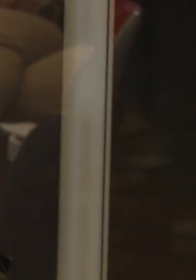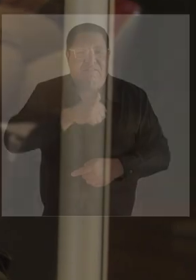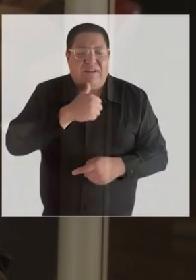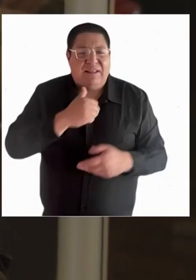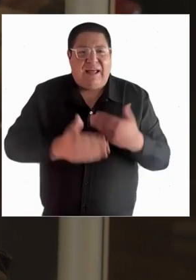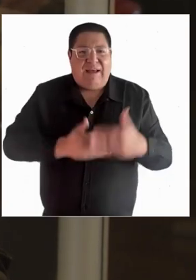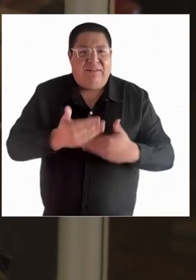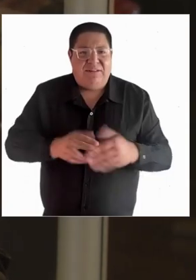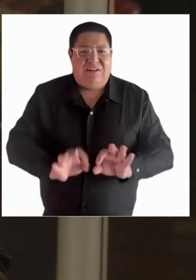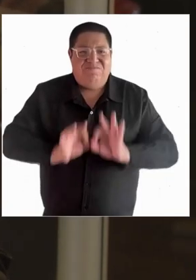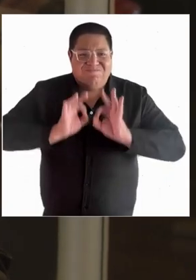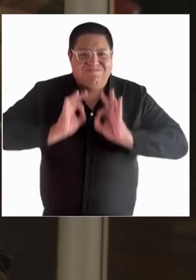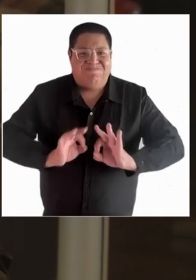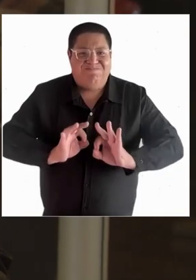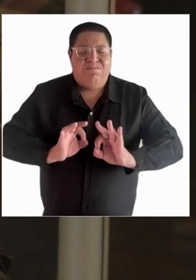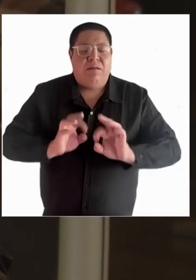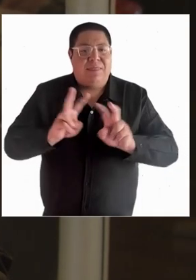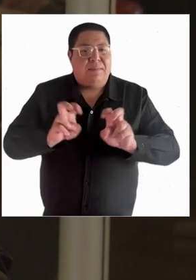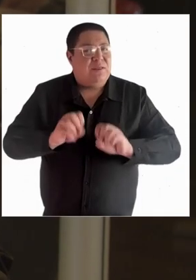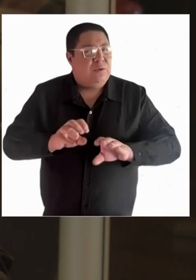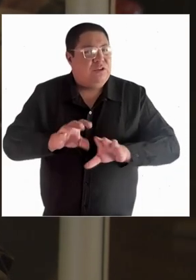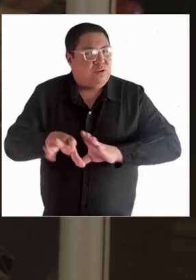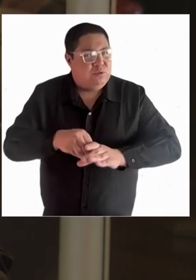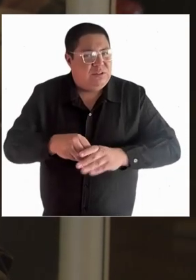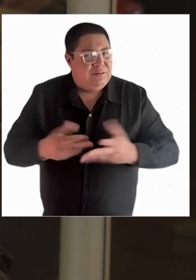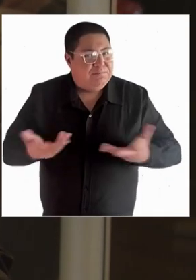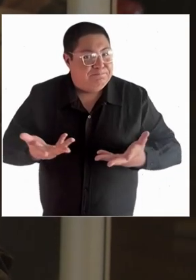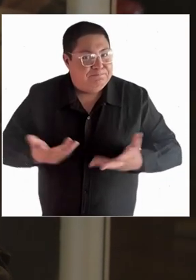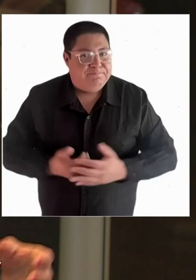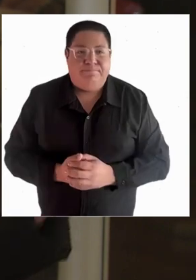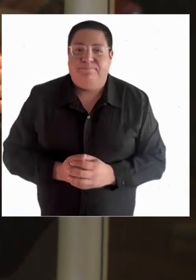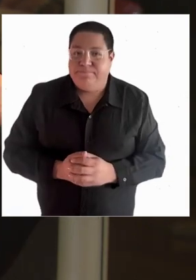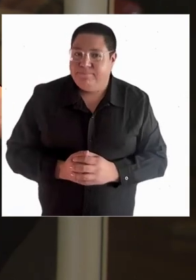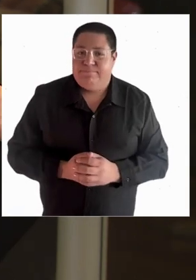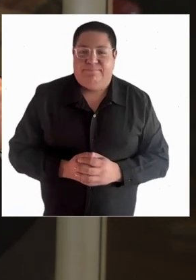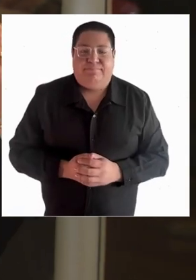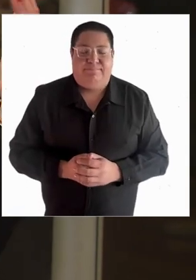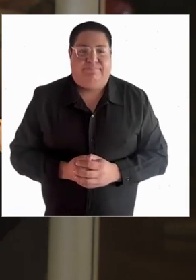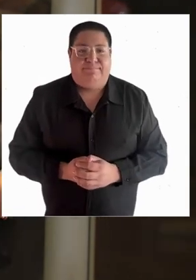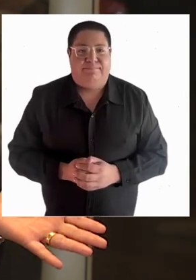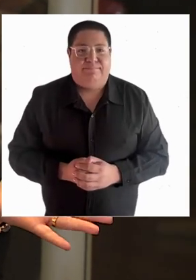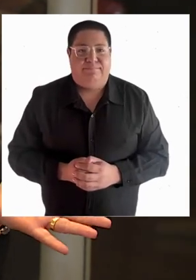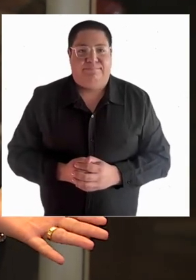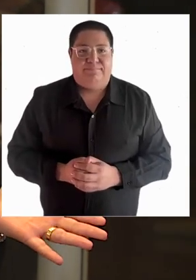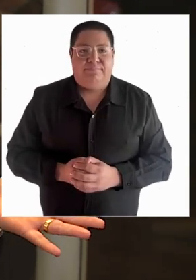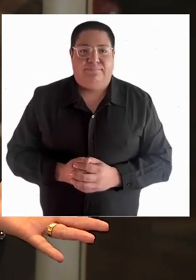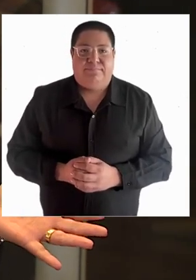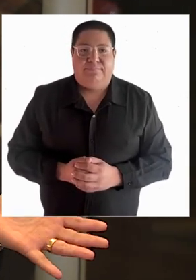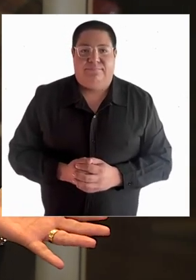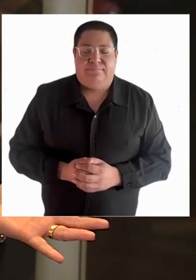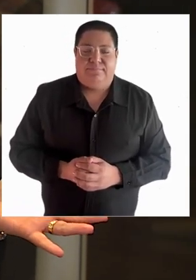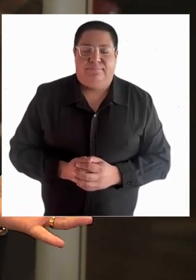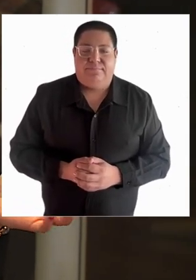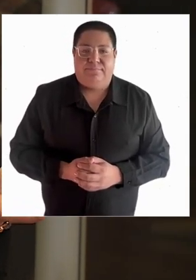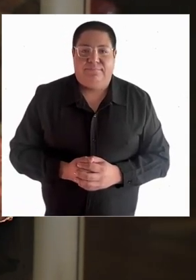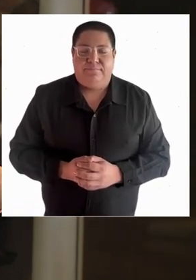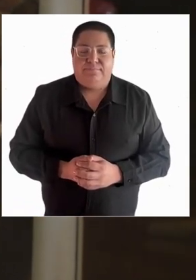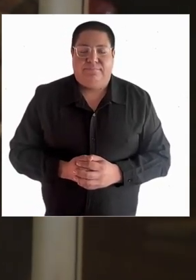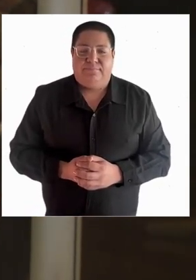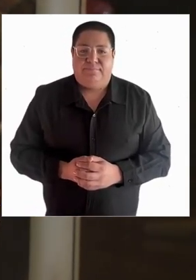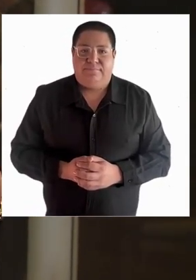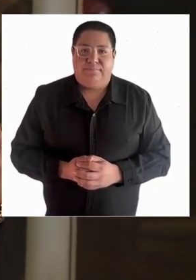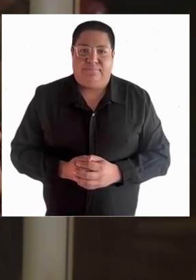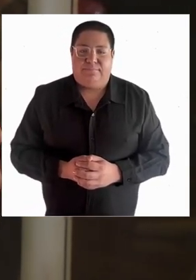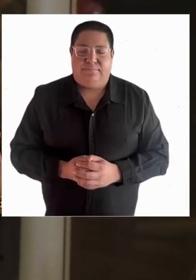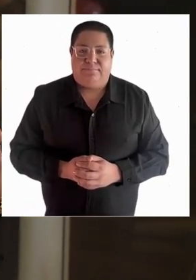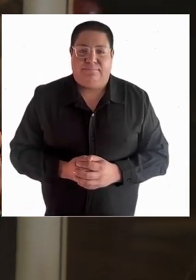y nos gustaría quizás que nos contaras, Constanza, cómo surge la agrupación Revolución Cromosómica y por